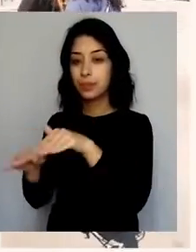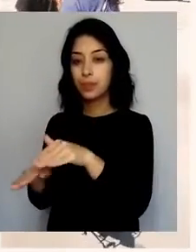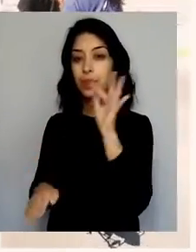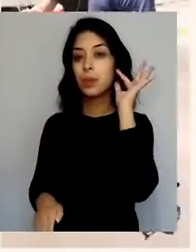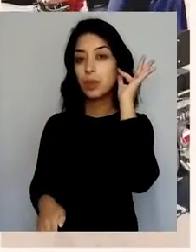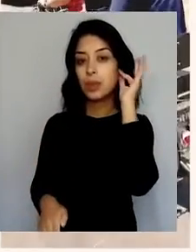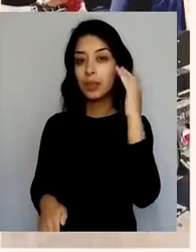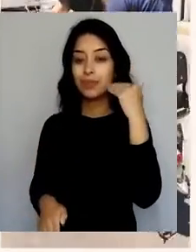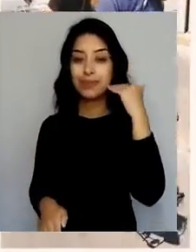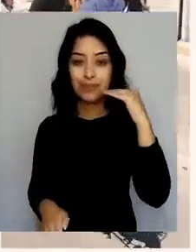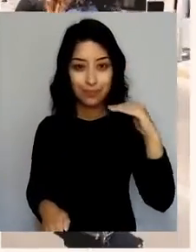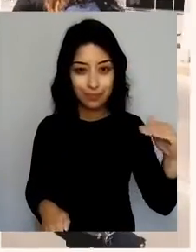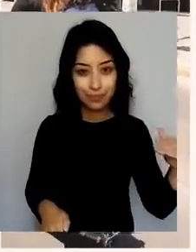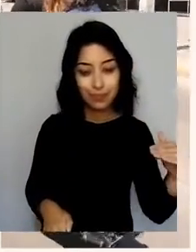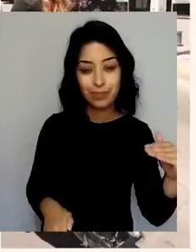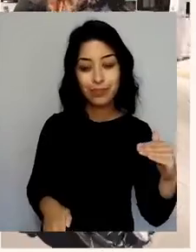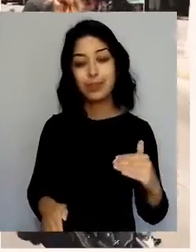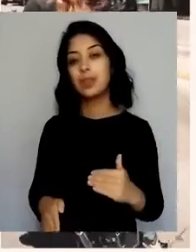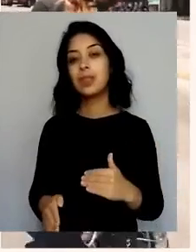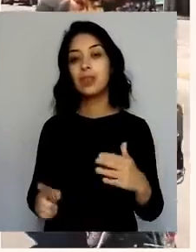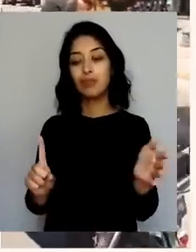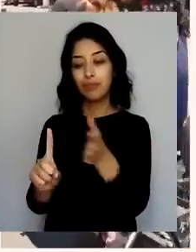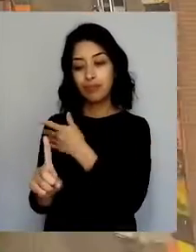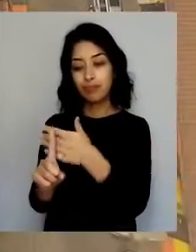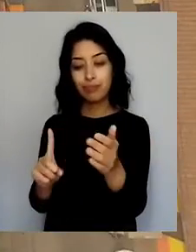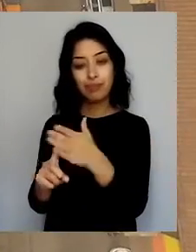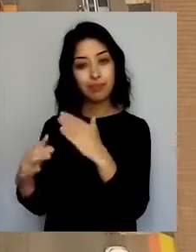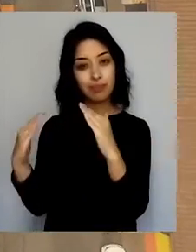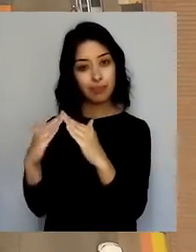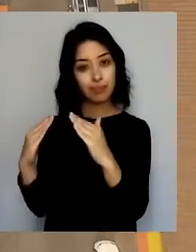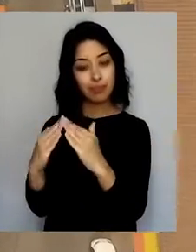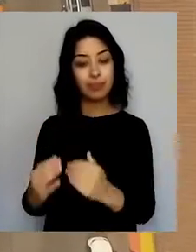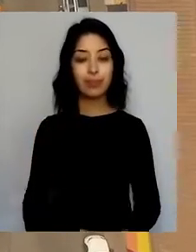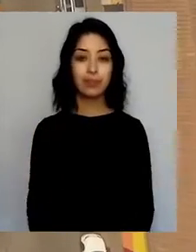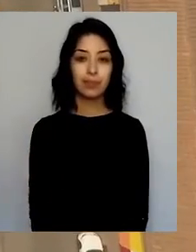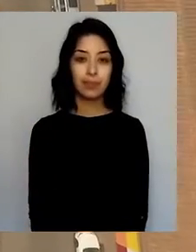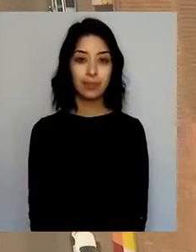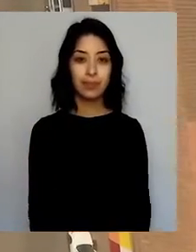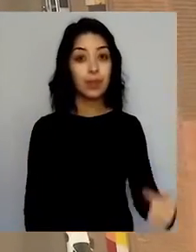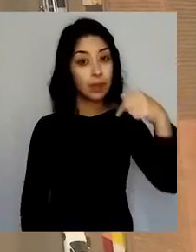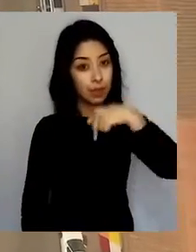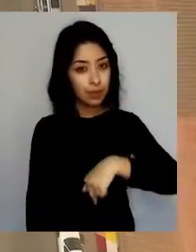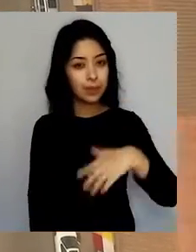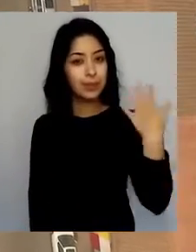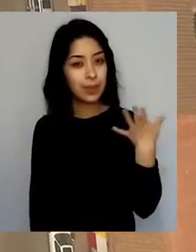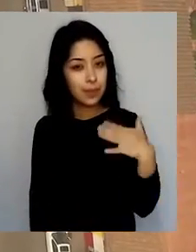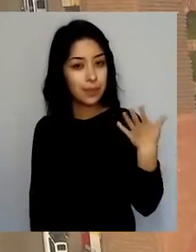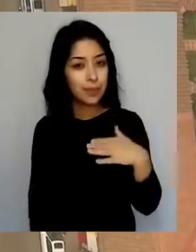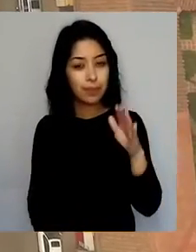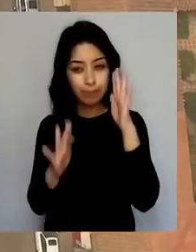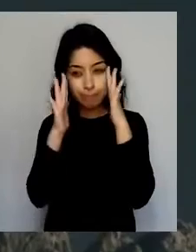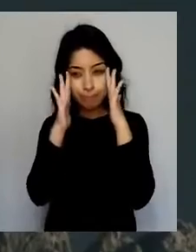y niñas afectadas por violencia intrafamiliar. Hoy es importante considerar que fenómenos globales como el cambio